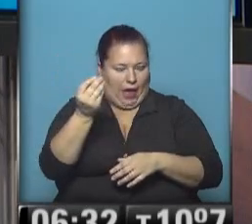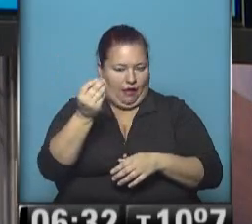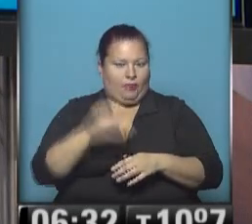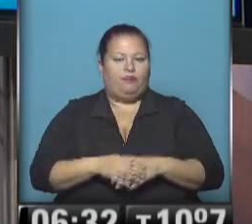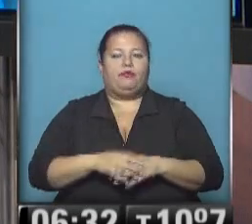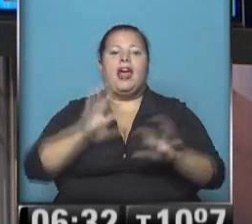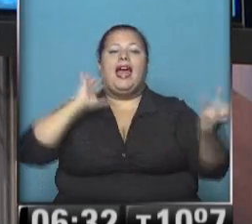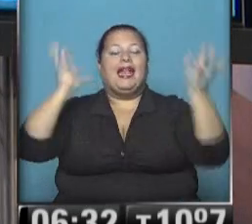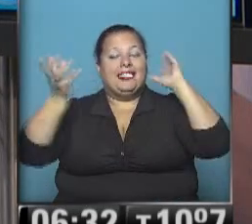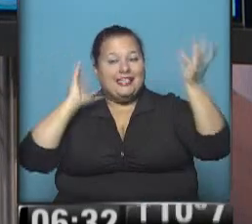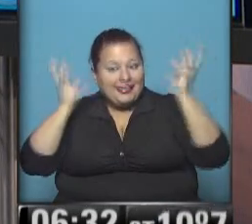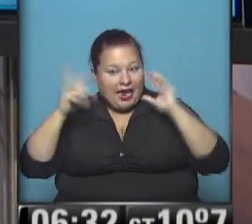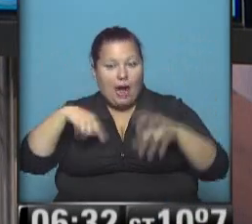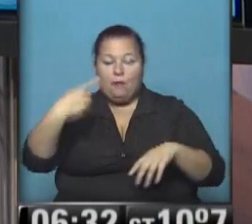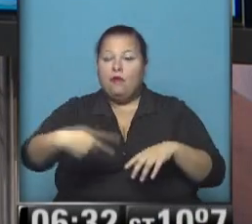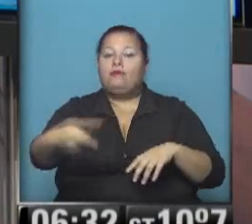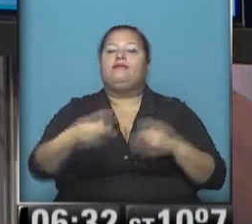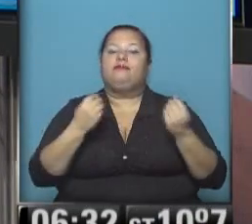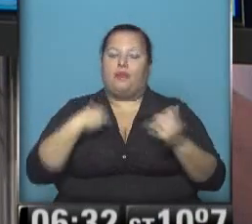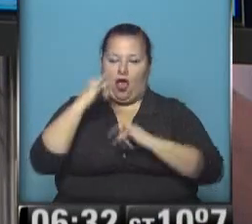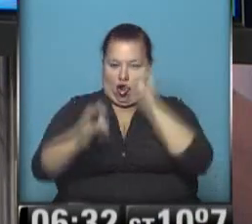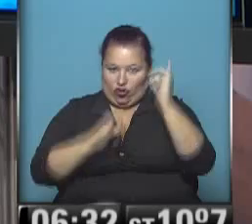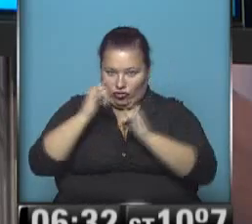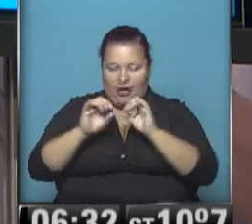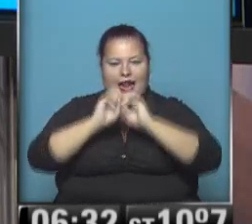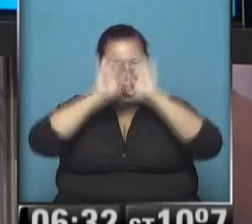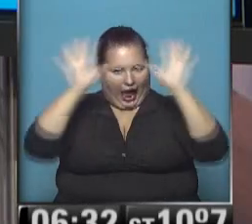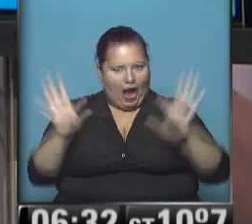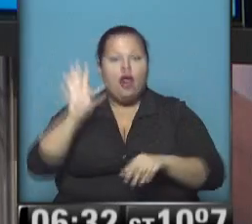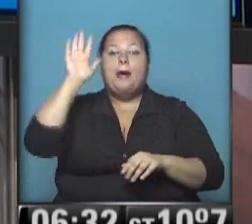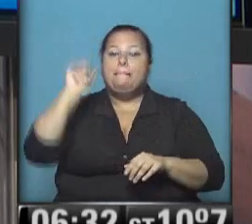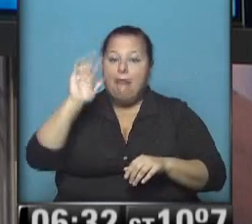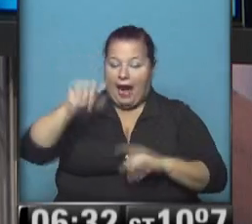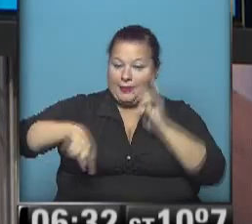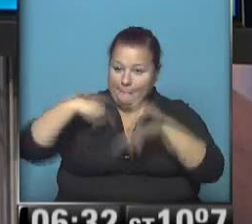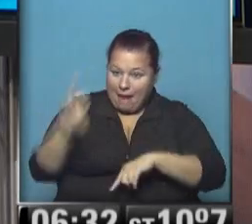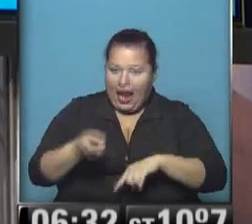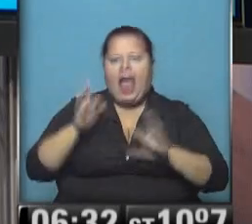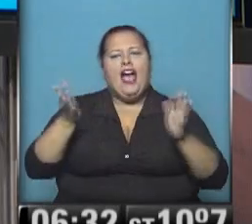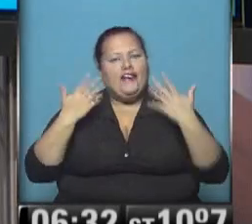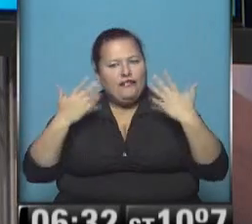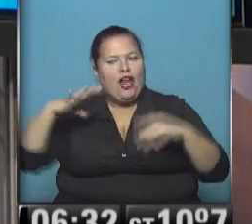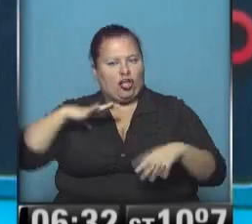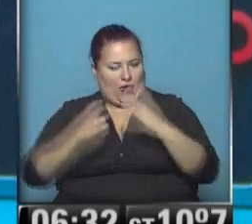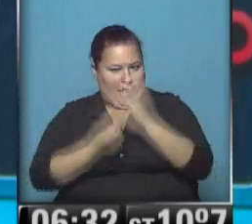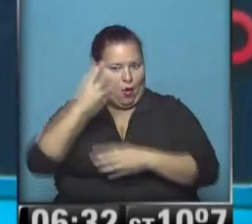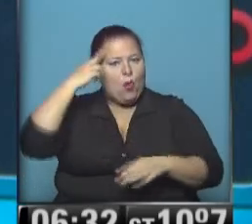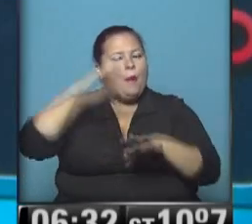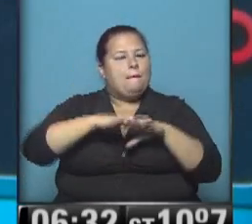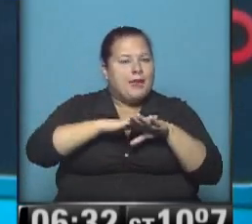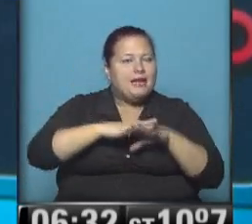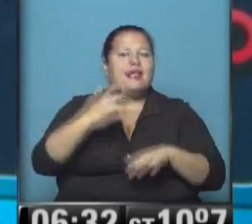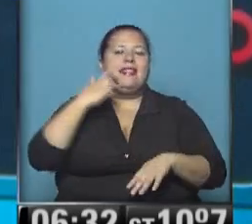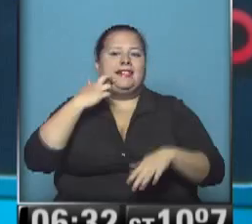las condiciones meteorológicas los próximos días, acá se las comento en detalle para el día martes, mañana, todavía fresca la mañana con 9 grados de mínima